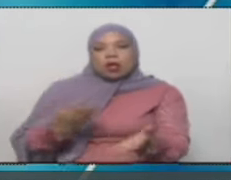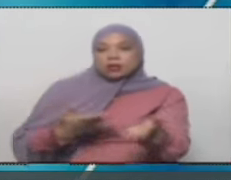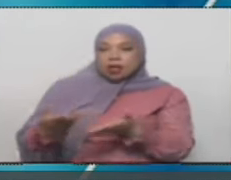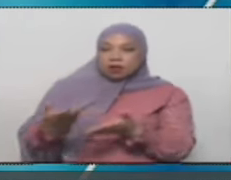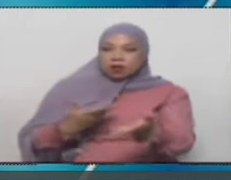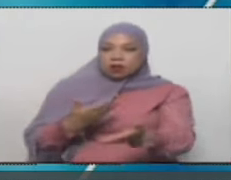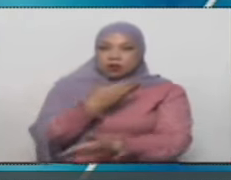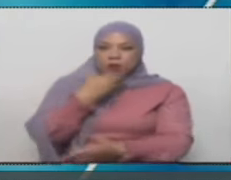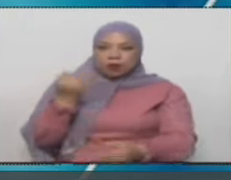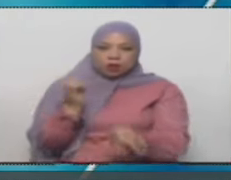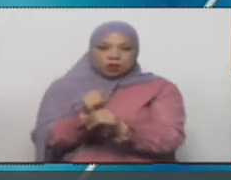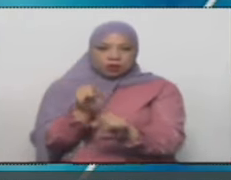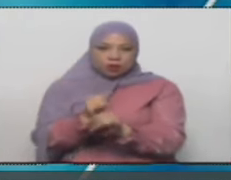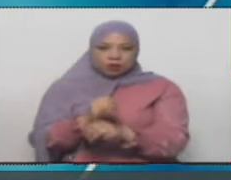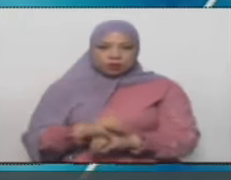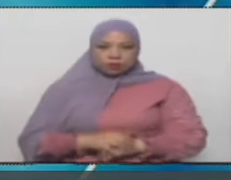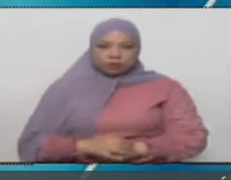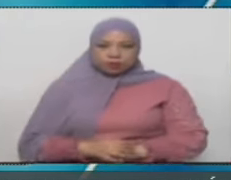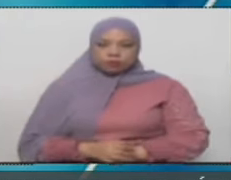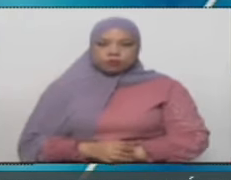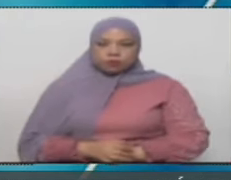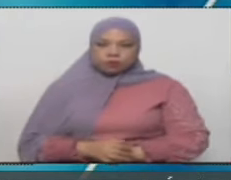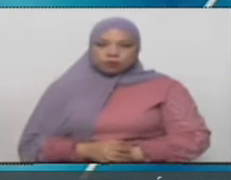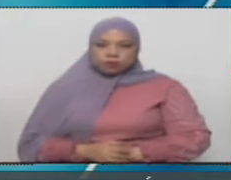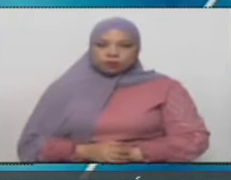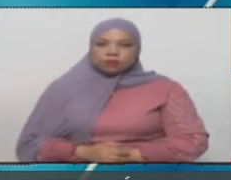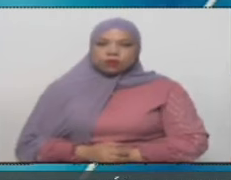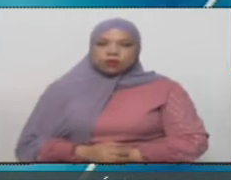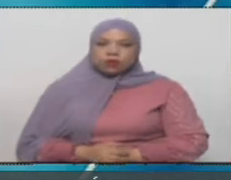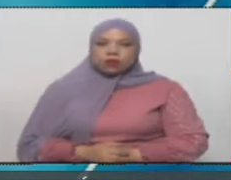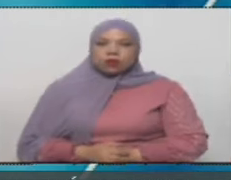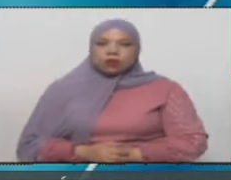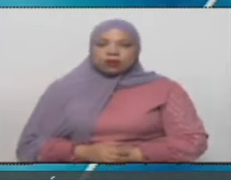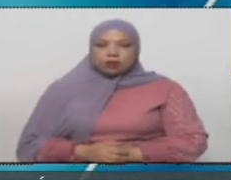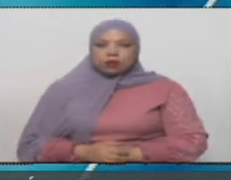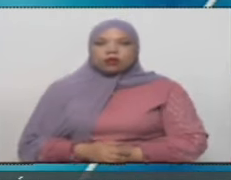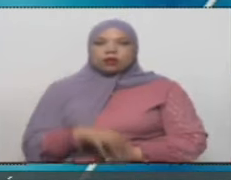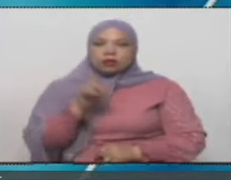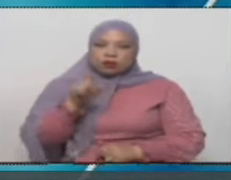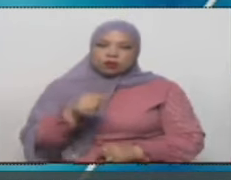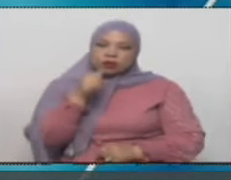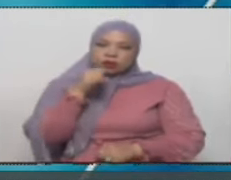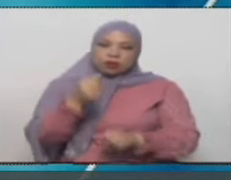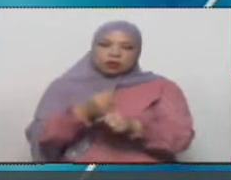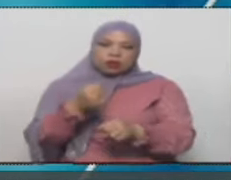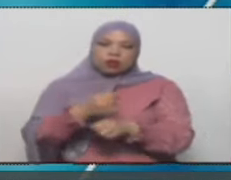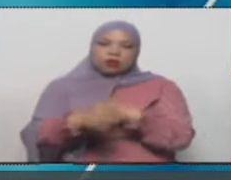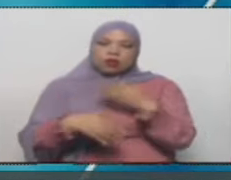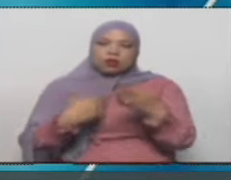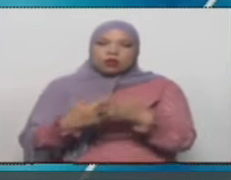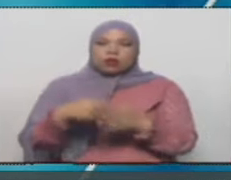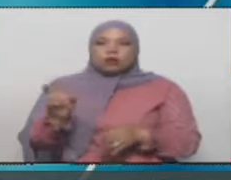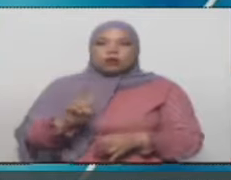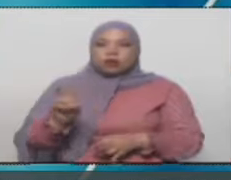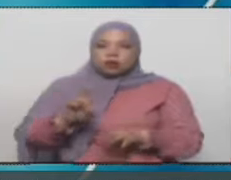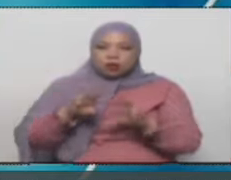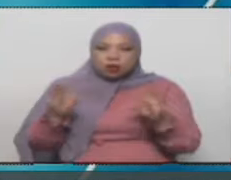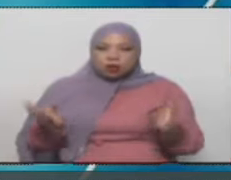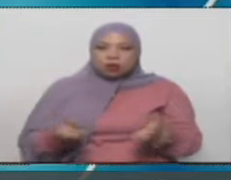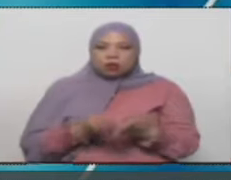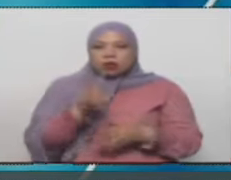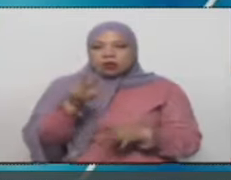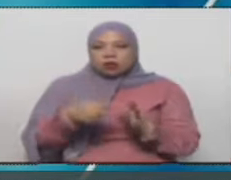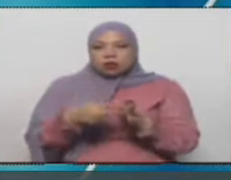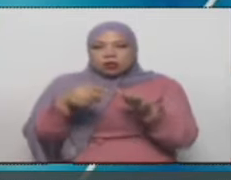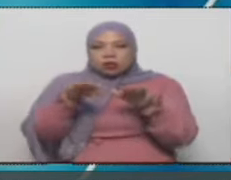Yo lo vi ahora. Déjenme decirle, yo llamaba a Márquez y le decía. El país del 2018 que